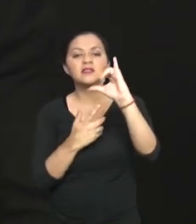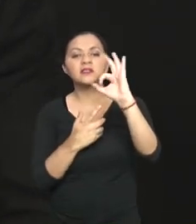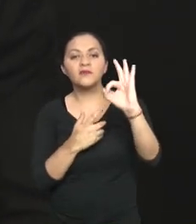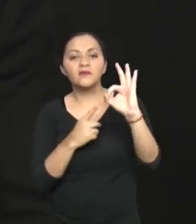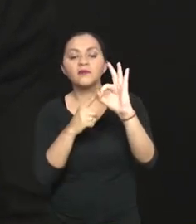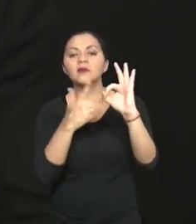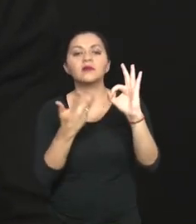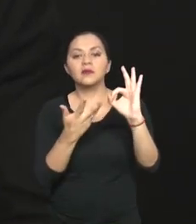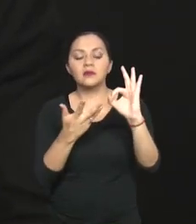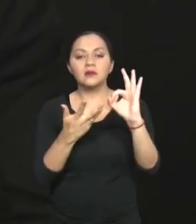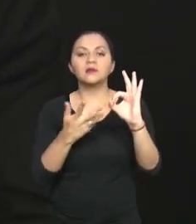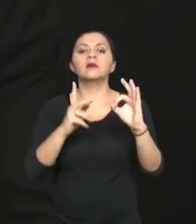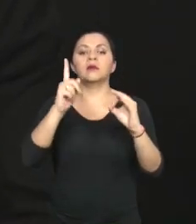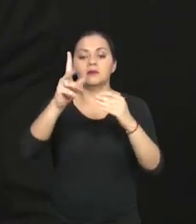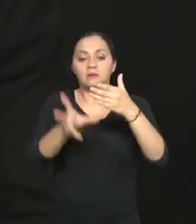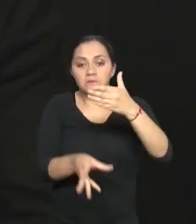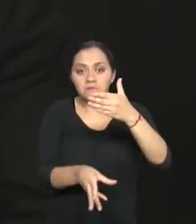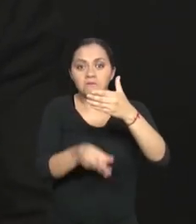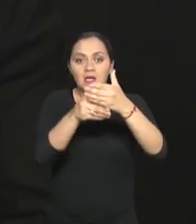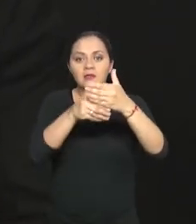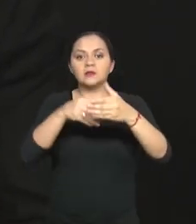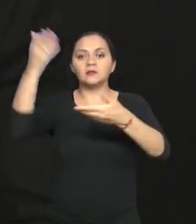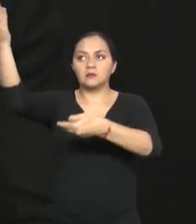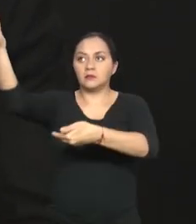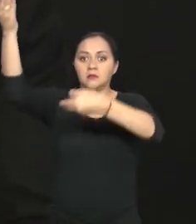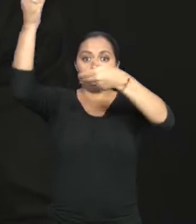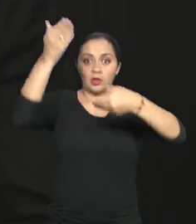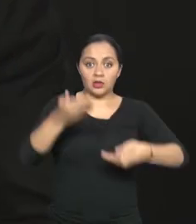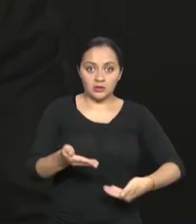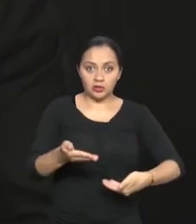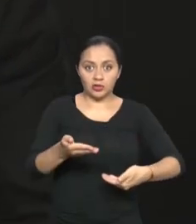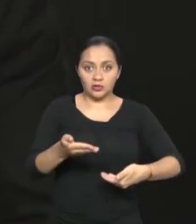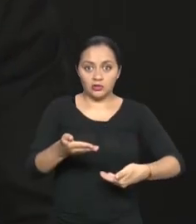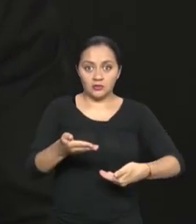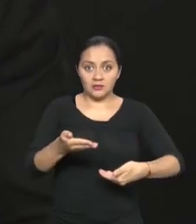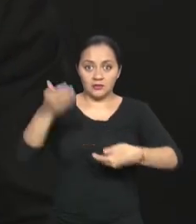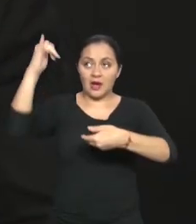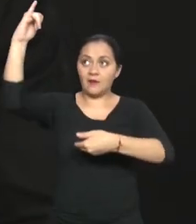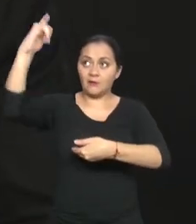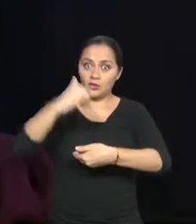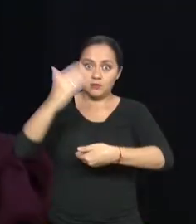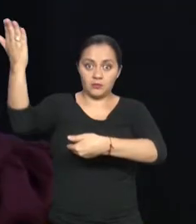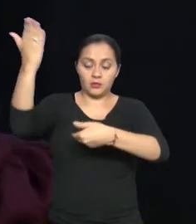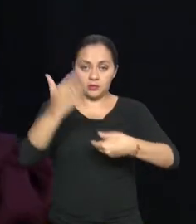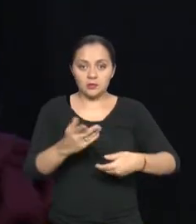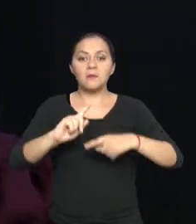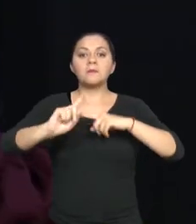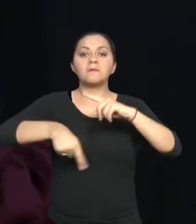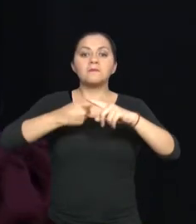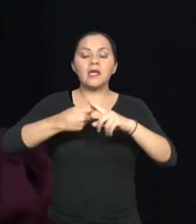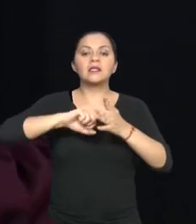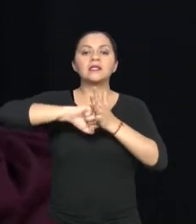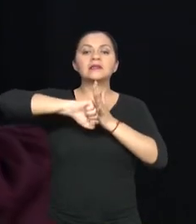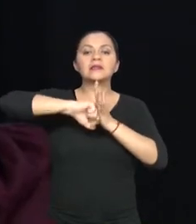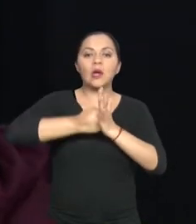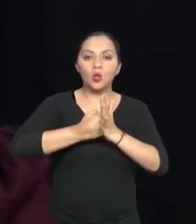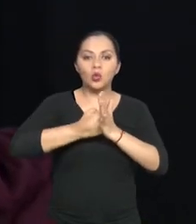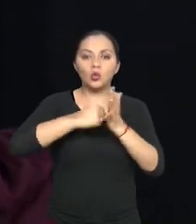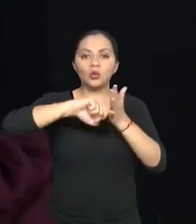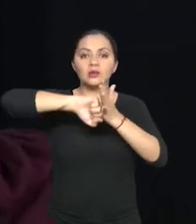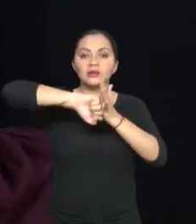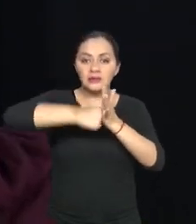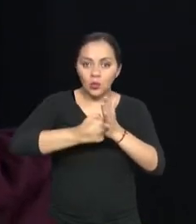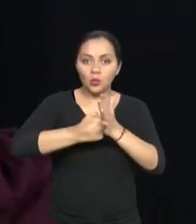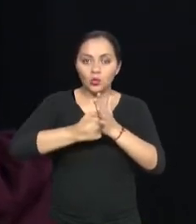incrementa el flete, ¿no es cierto?, es decir, el transporte y el seguro, el seguro del traslado de la mercancía